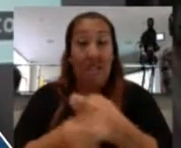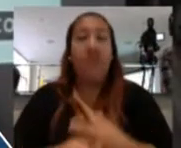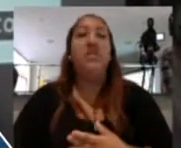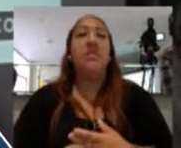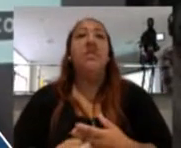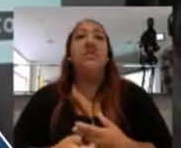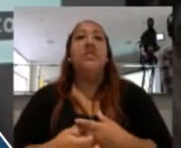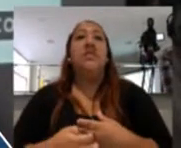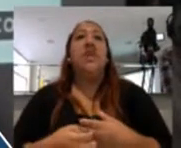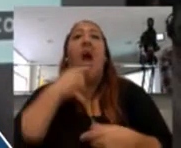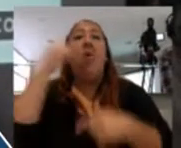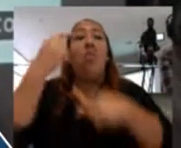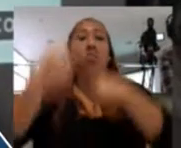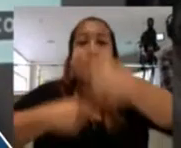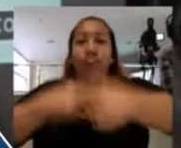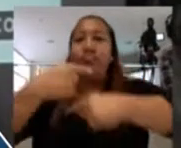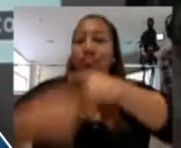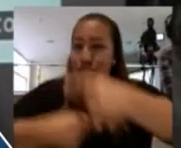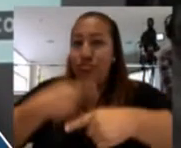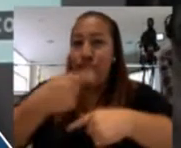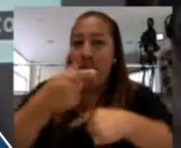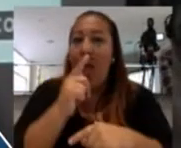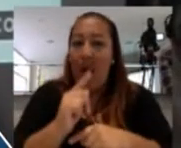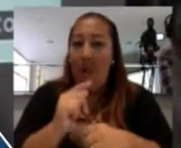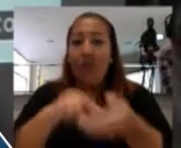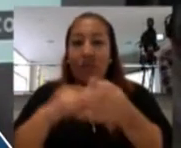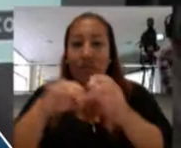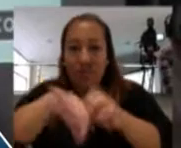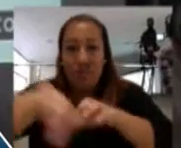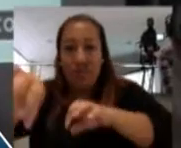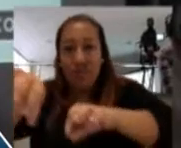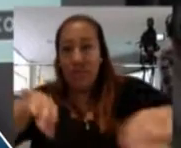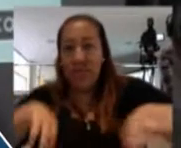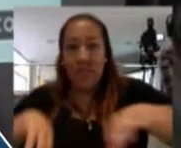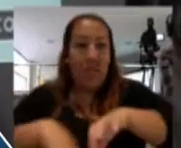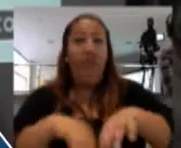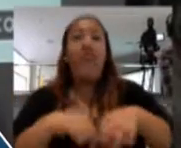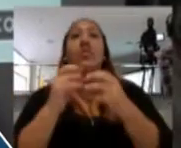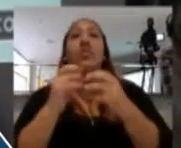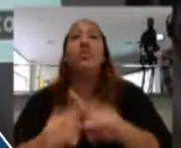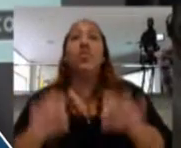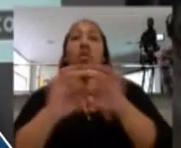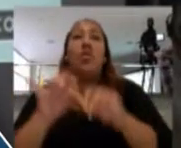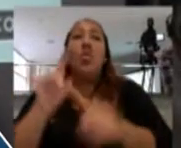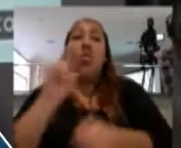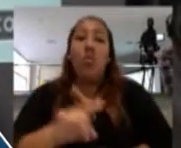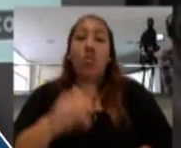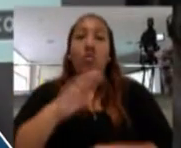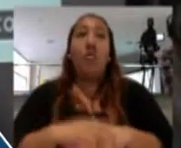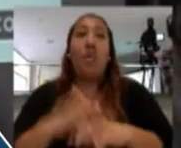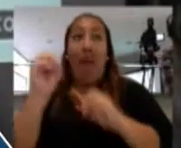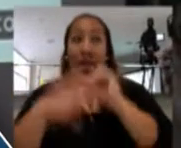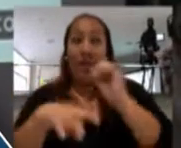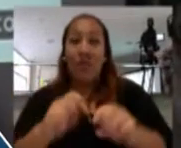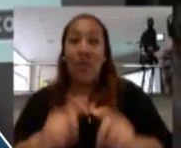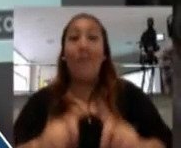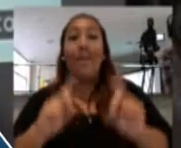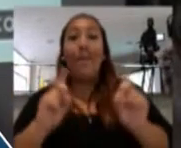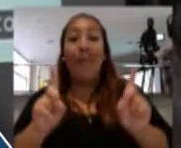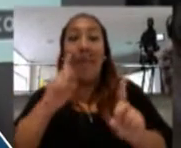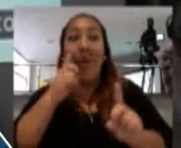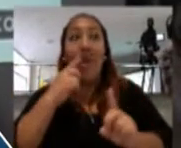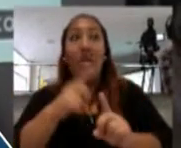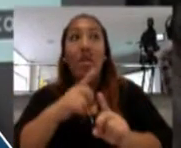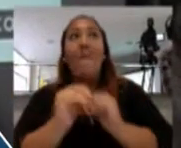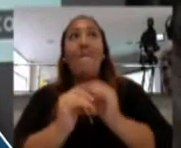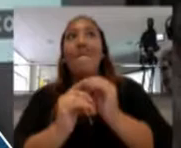fuente, a hacer una suerte de separación y darle un valor, un uso a la basura, pero ellos están